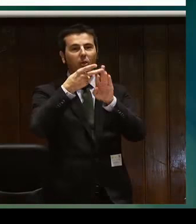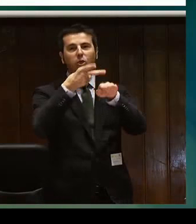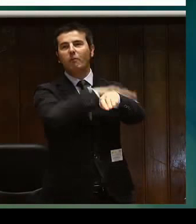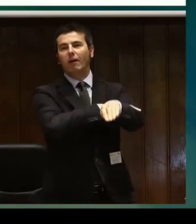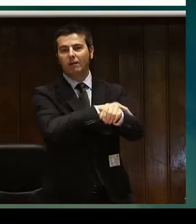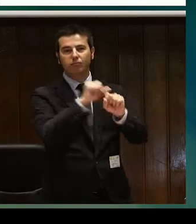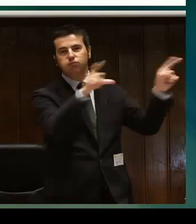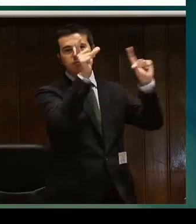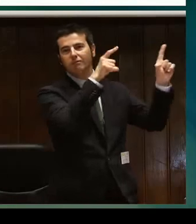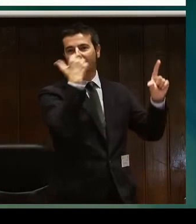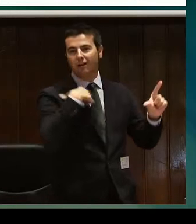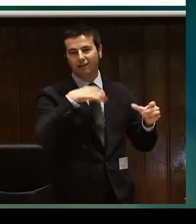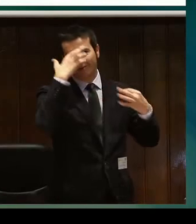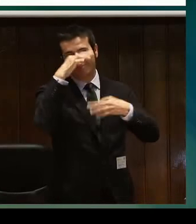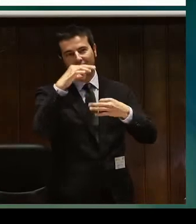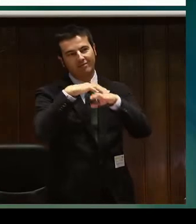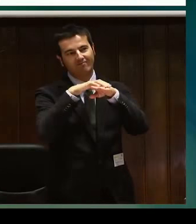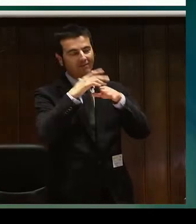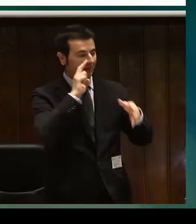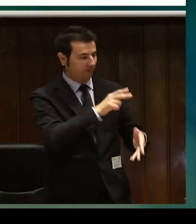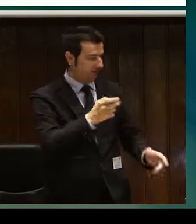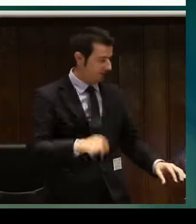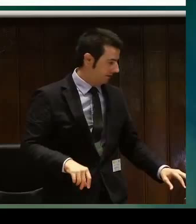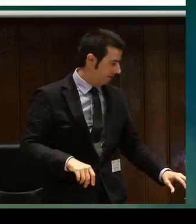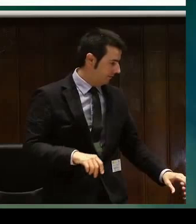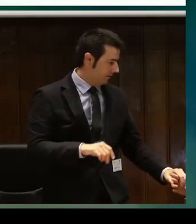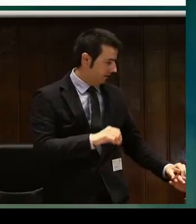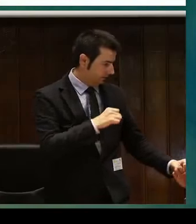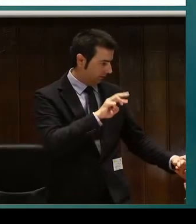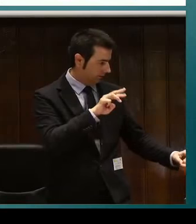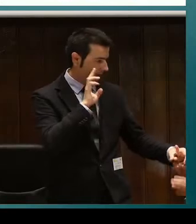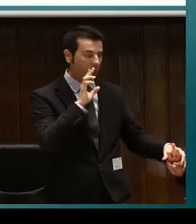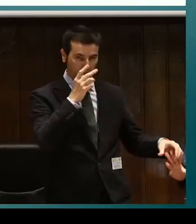Disculpad, pero es que había pasado dos diapositivas y no me he dado cuenta.